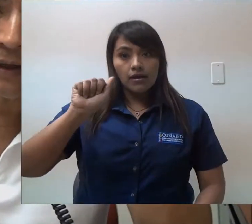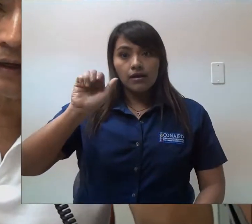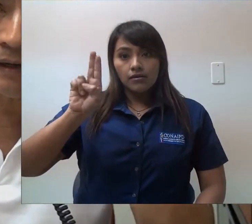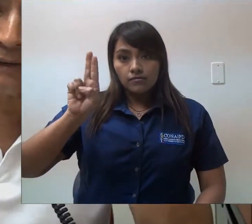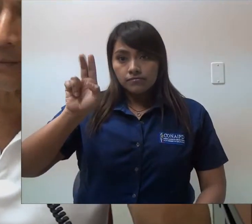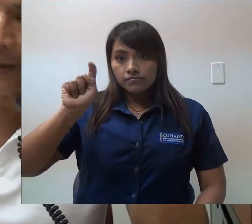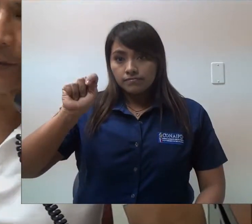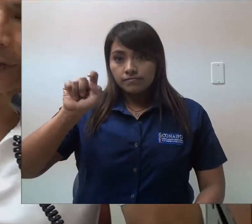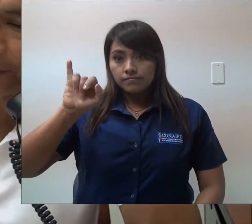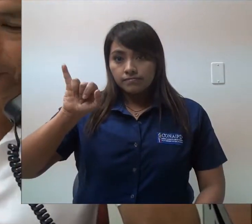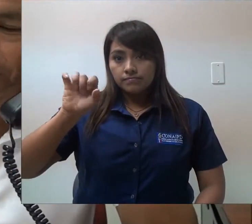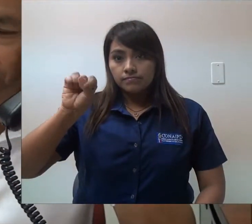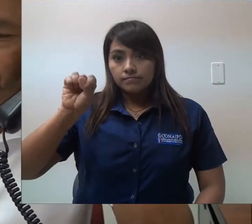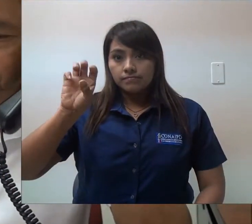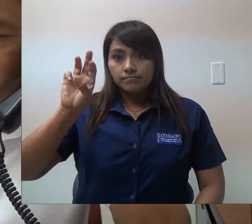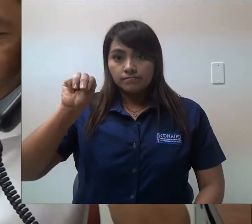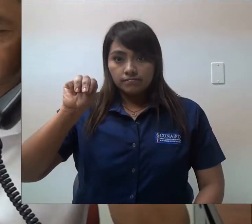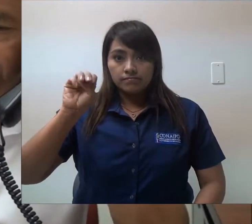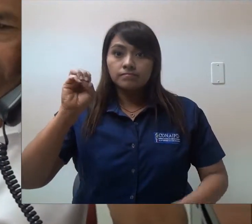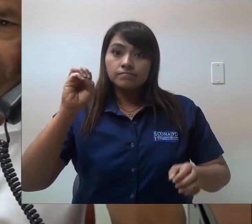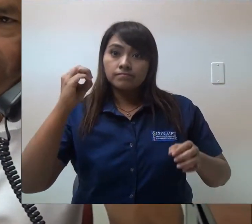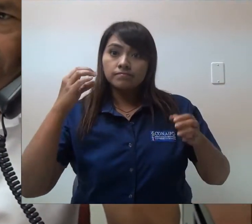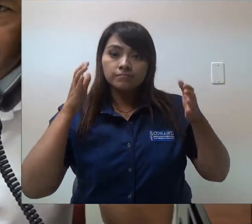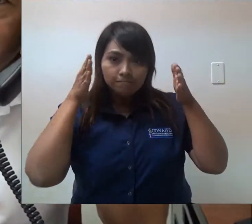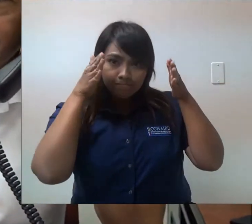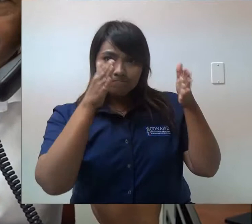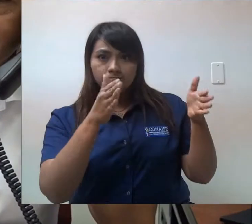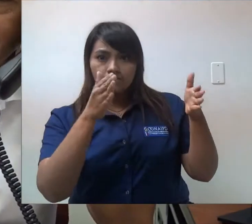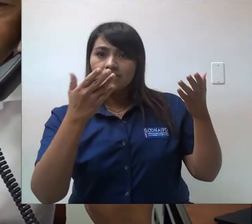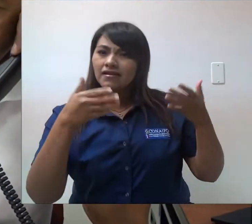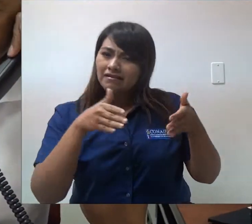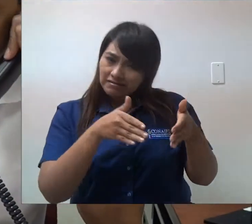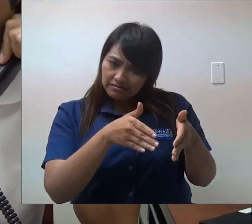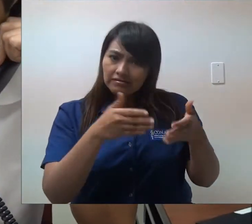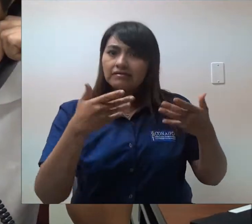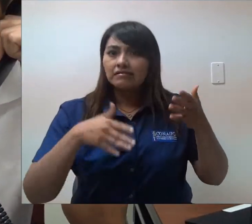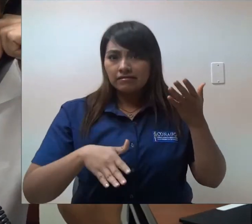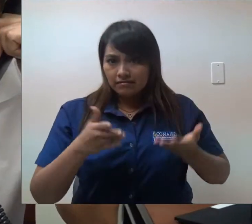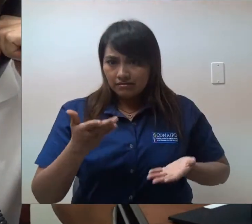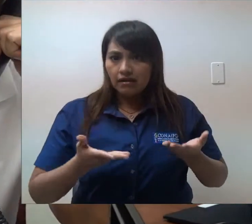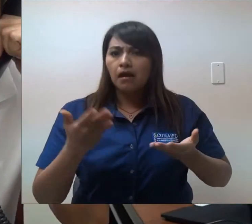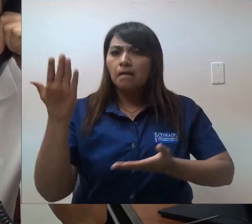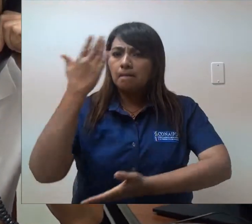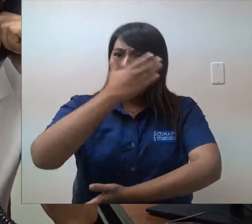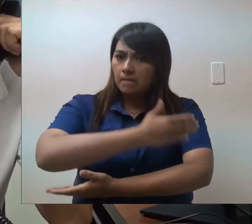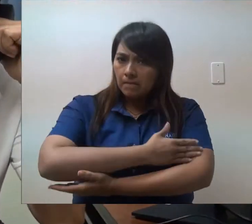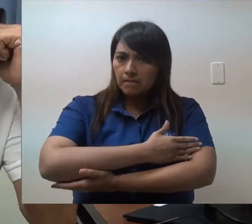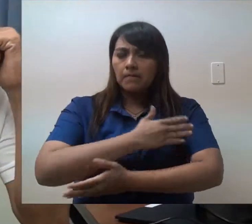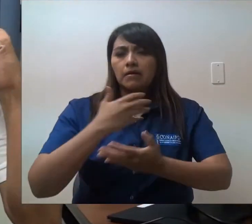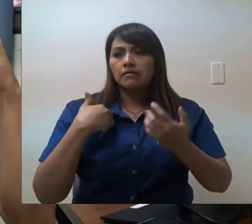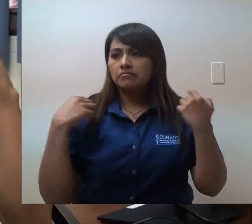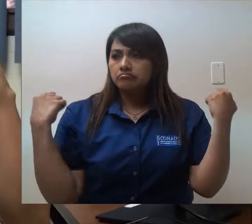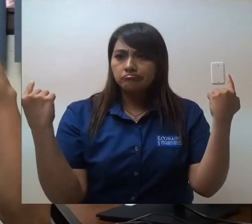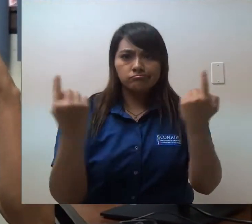ciertamente el autismo es una condición que genera barreras en la sociedad las